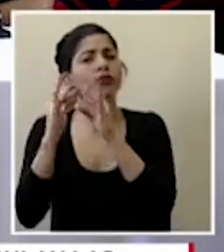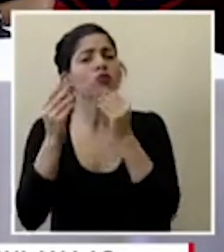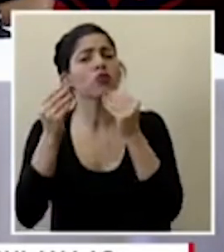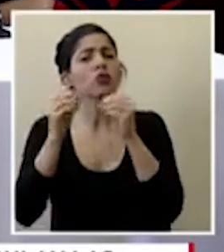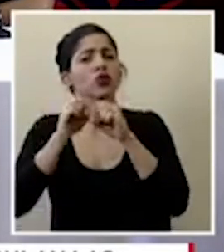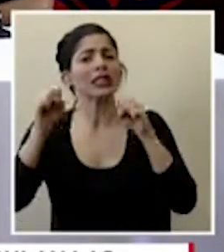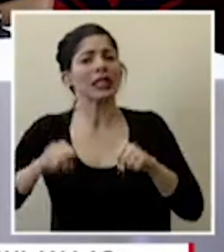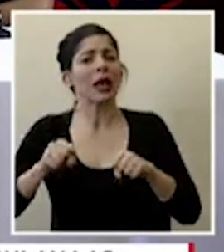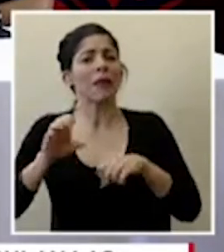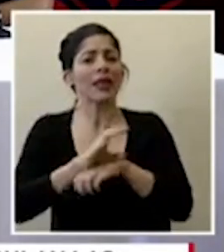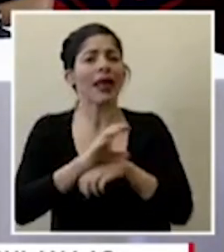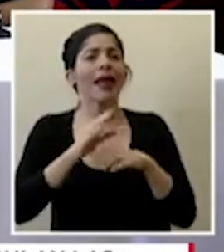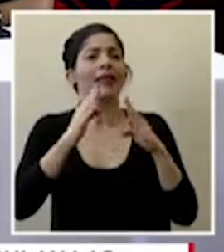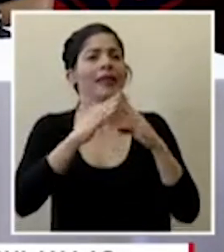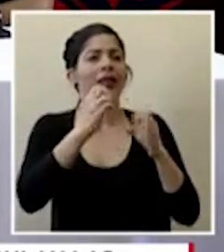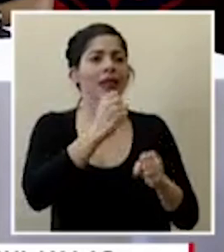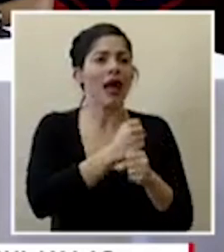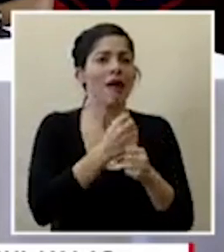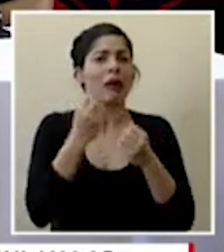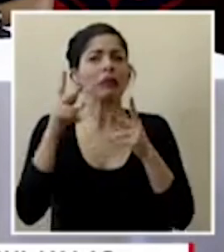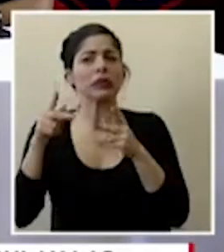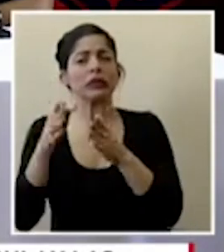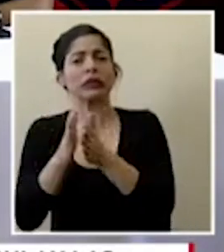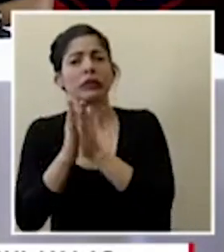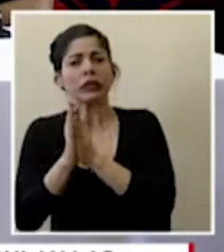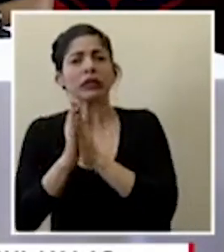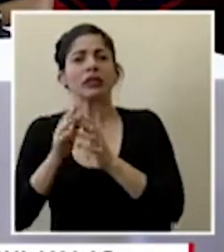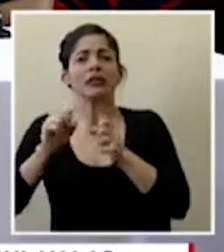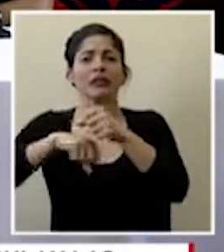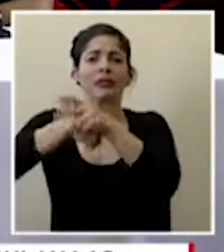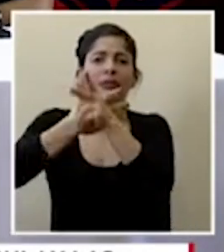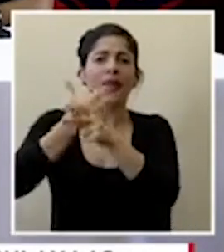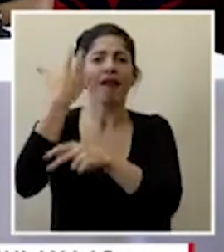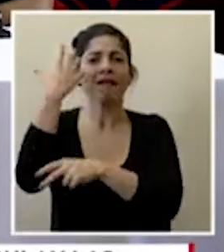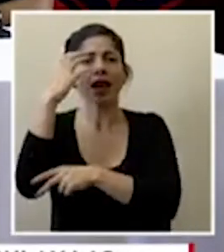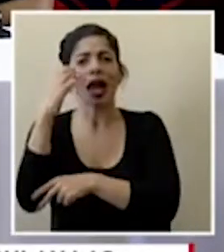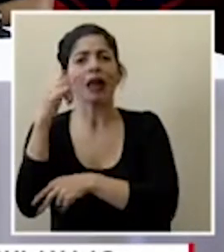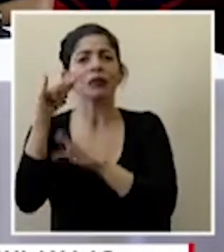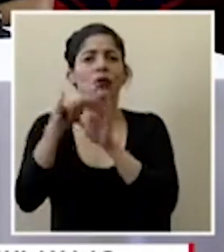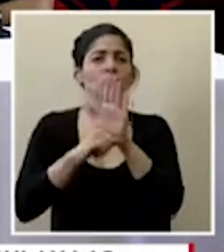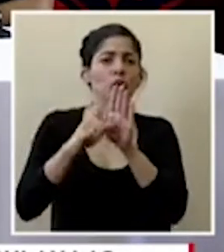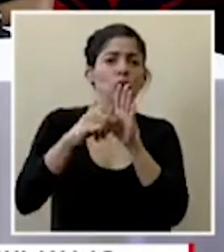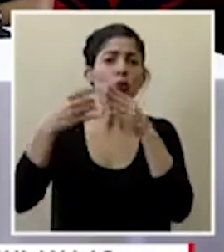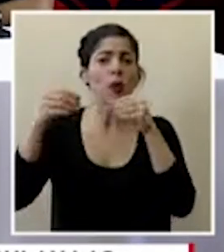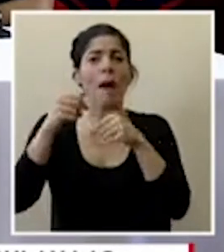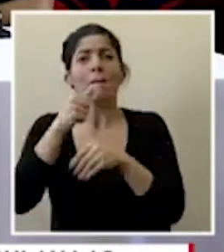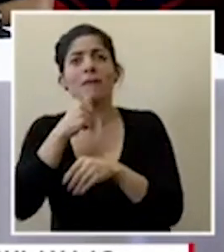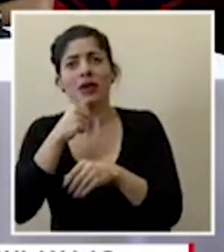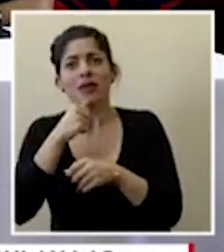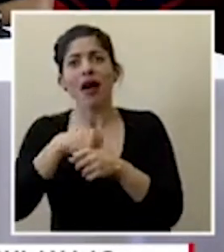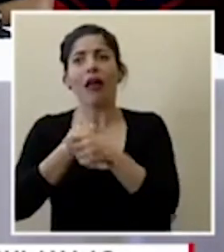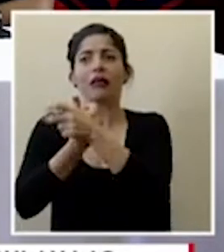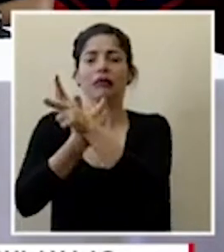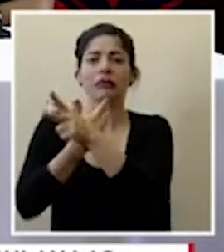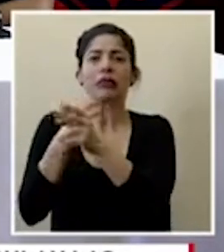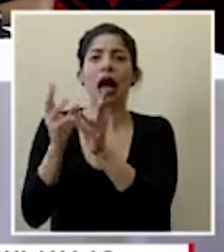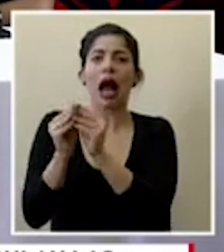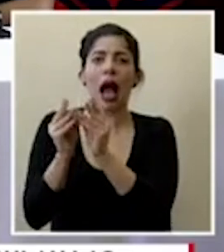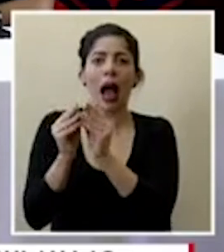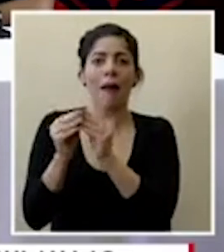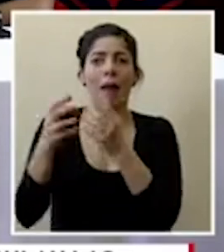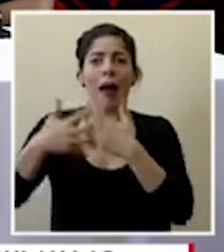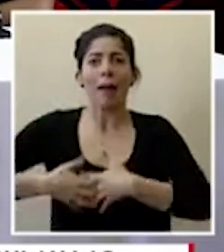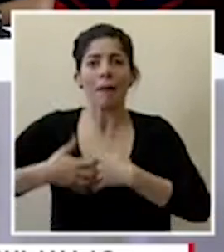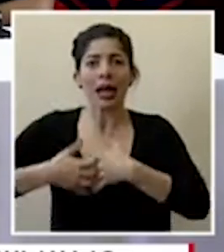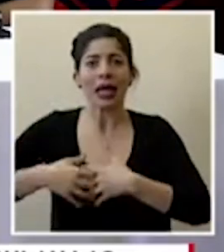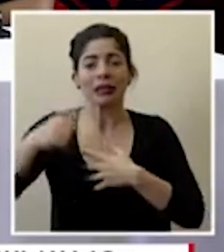sistemas digitales teletrabajo alta demanda videos de streaming facebook youtube proveedores privados tienen reuniones con las cámaras de telecomunicaciones empresas